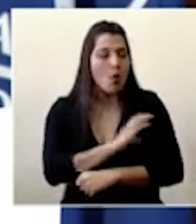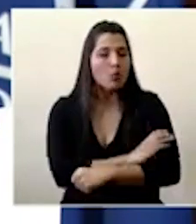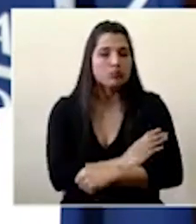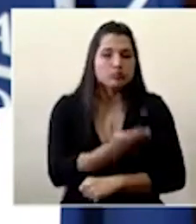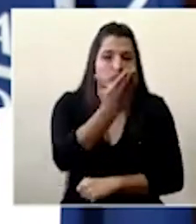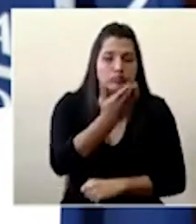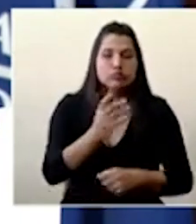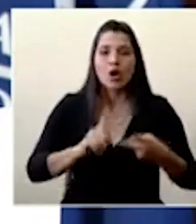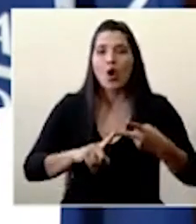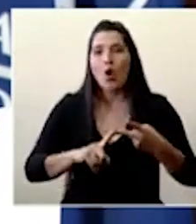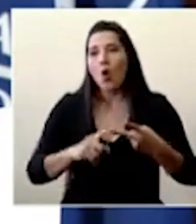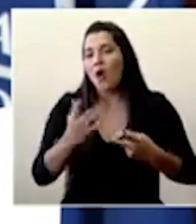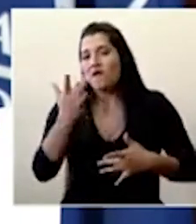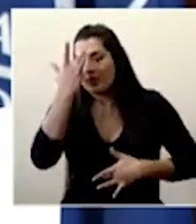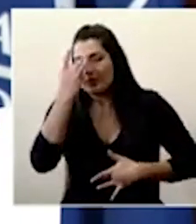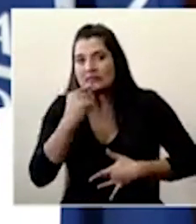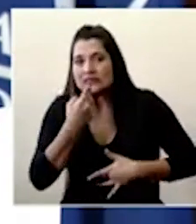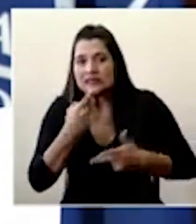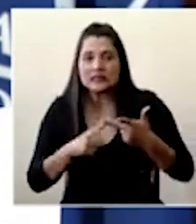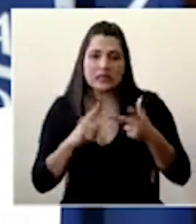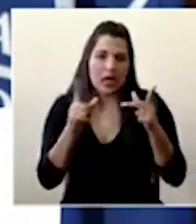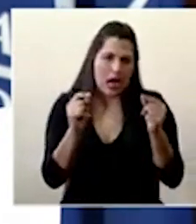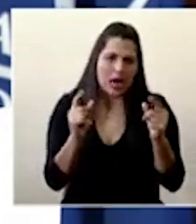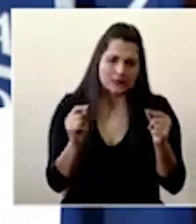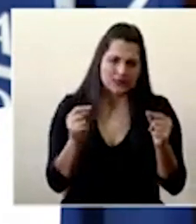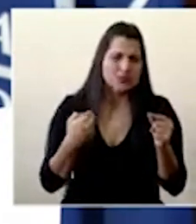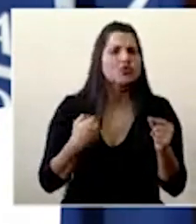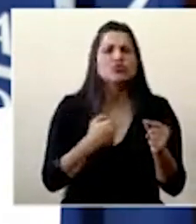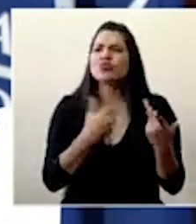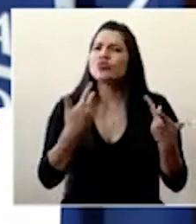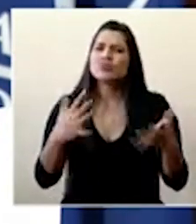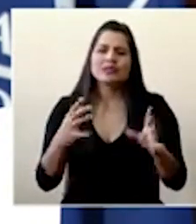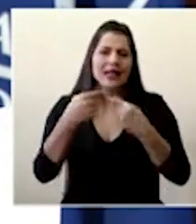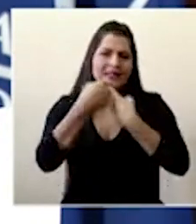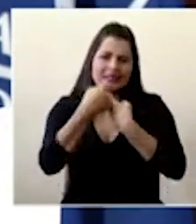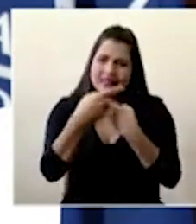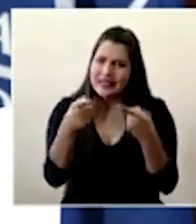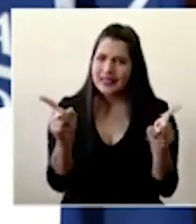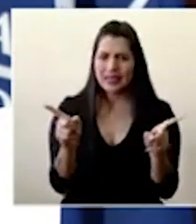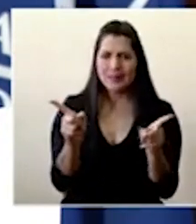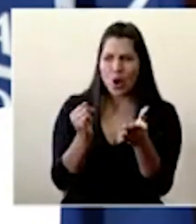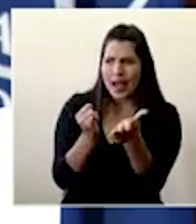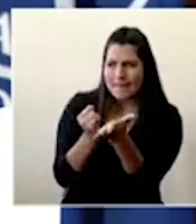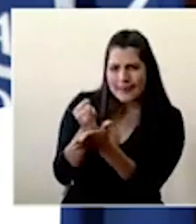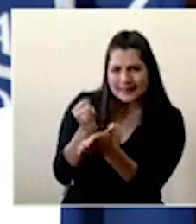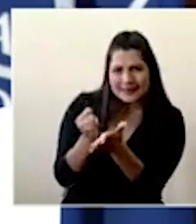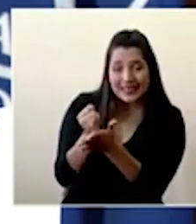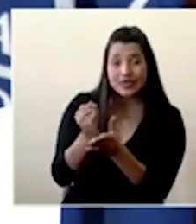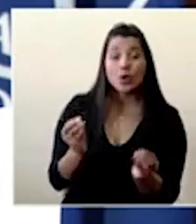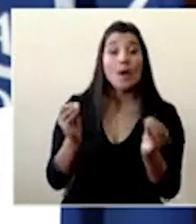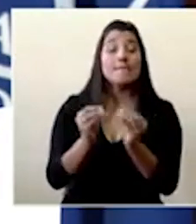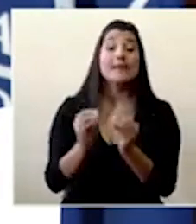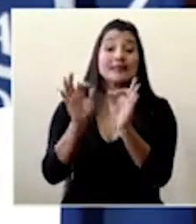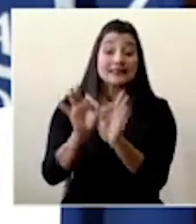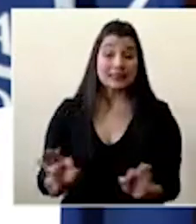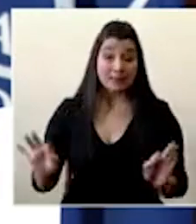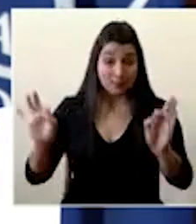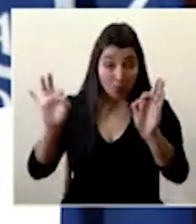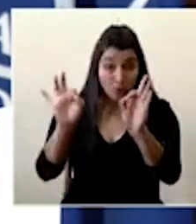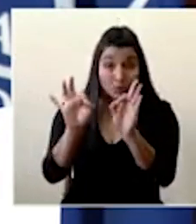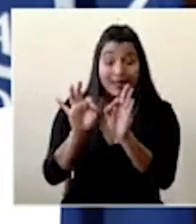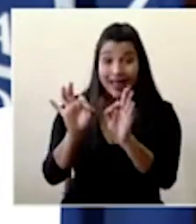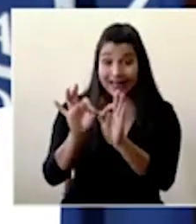enfermedades crónicas algunos con cáncer ya hemos indicado que el estudio estadístico más importante que tiene un seguimiento de